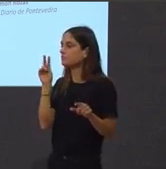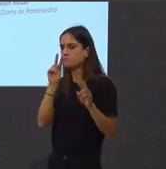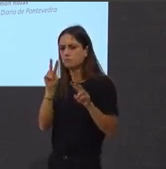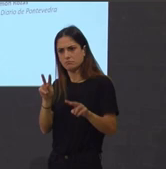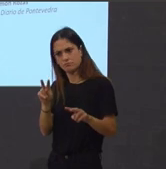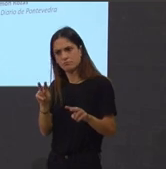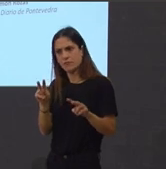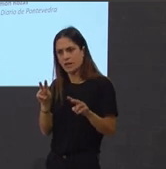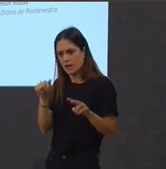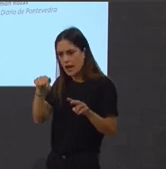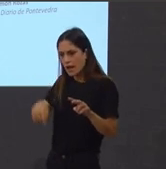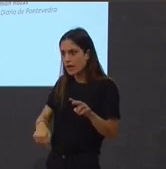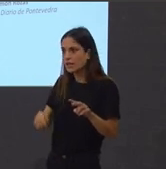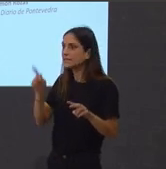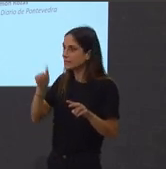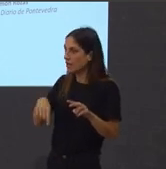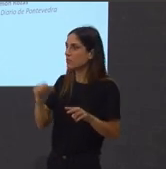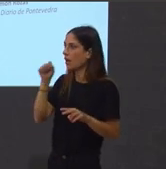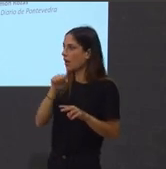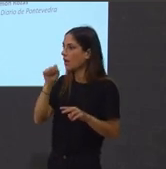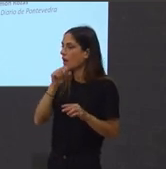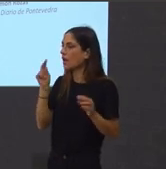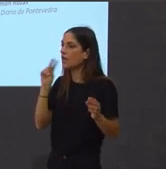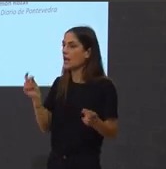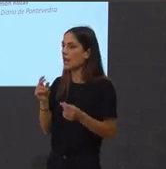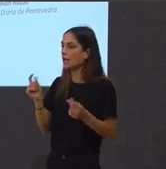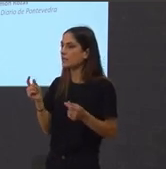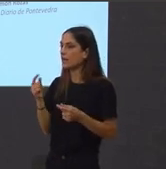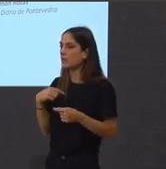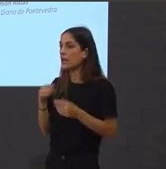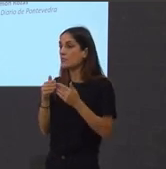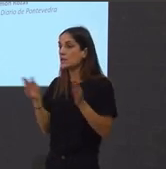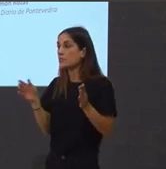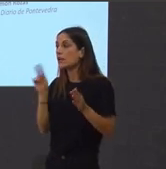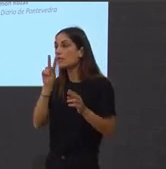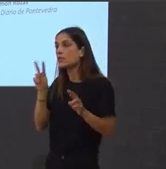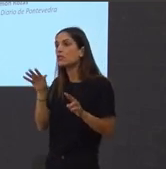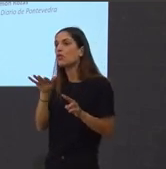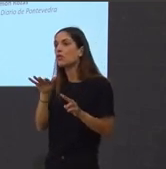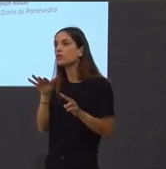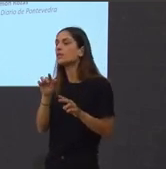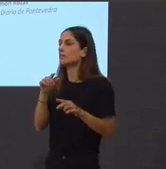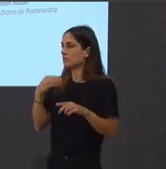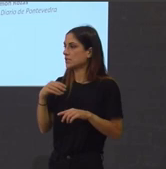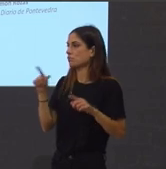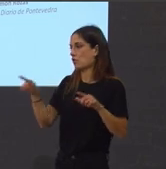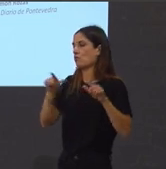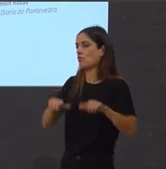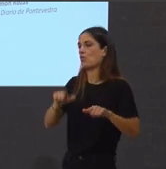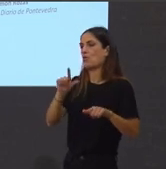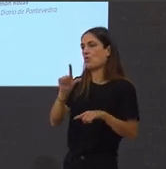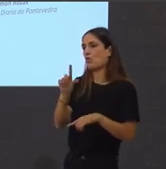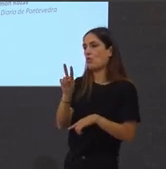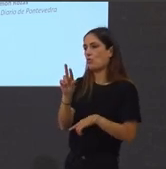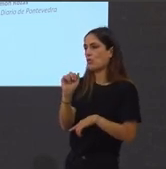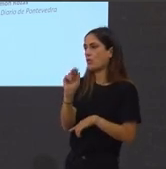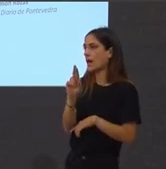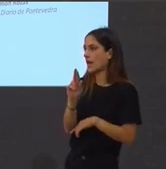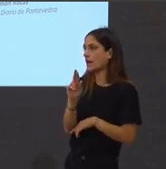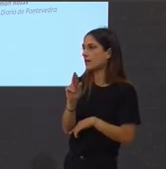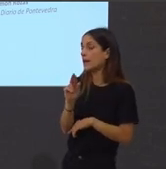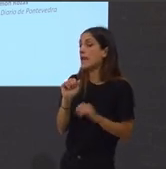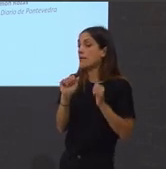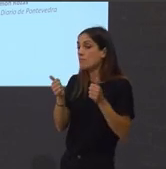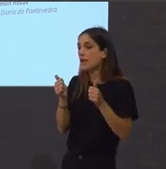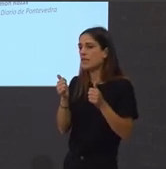cantaba, foi o luar. E si é certo que o luar foi unha plataforma moi, moi estereotipada, pero que tamén,